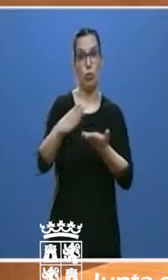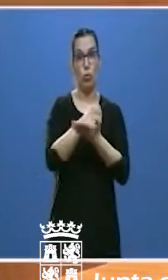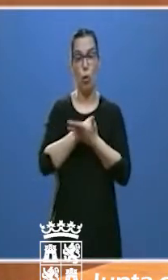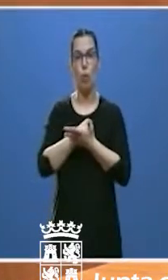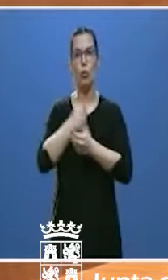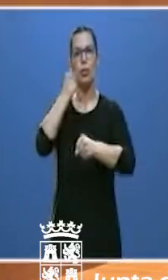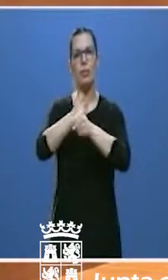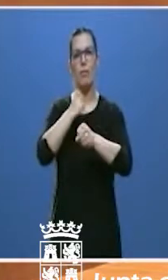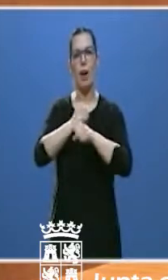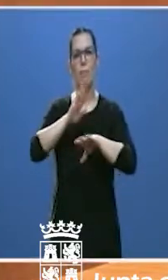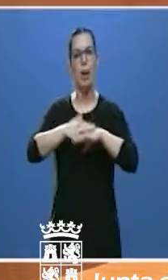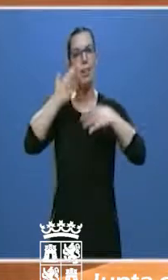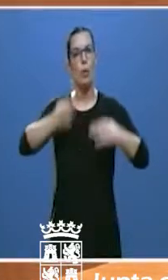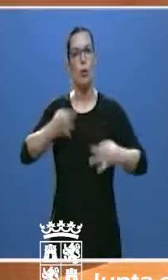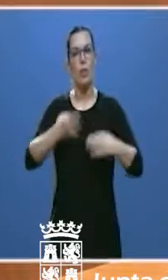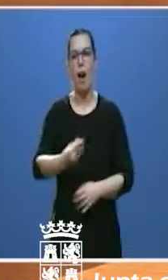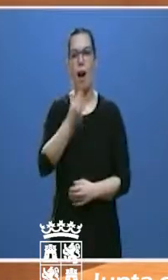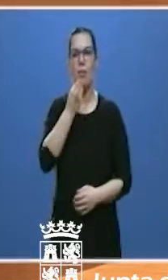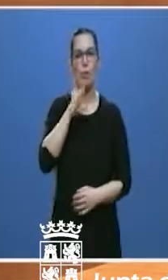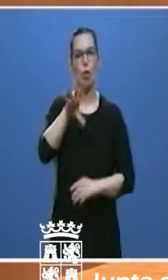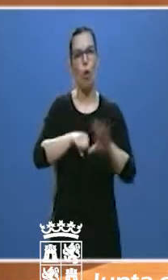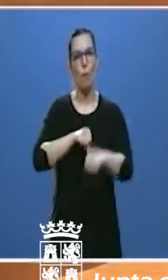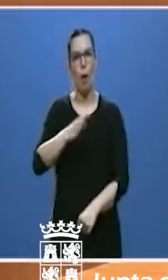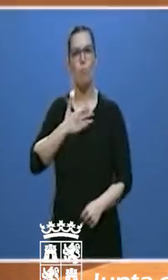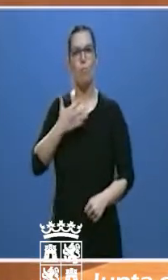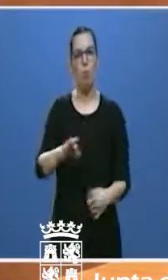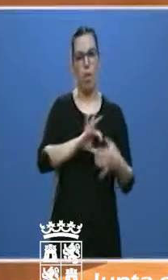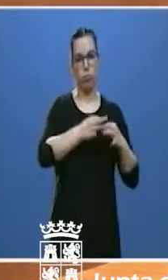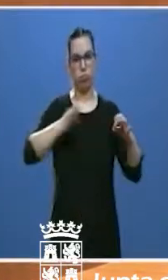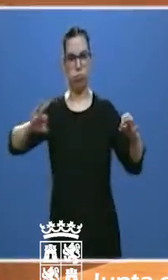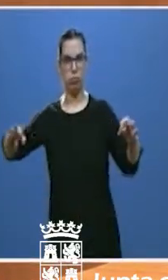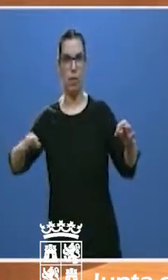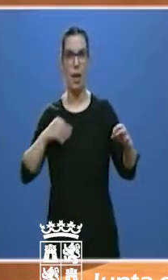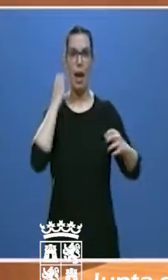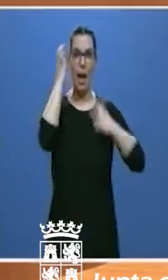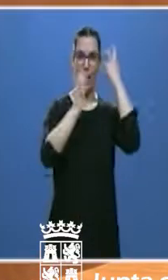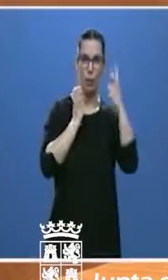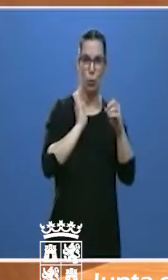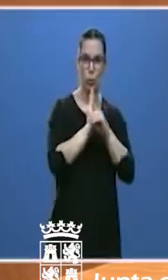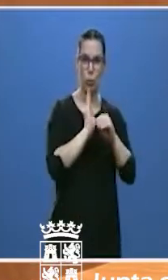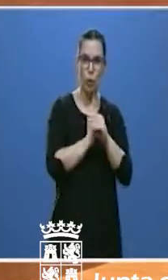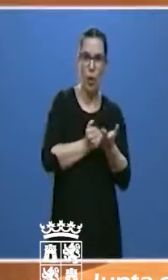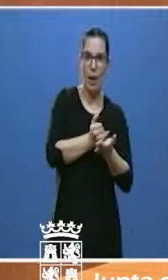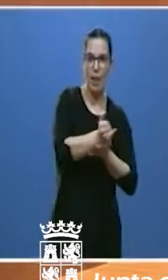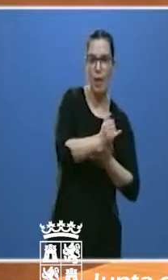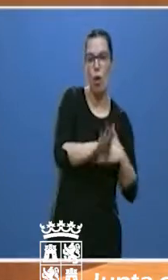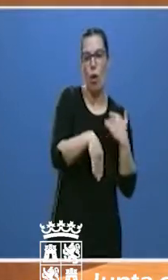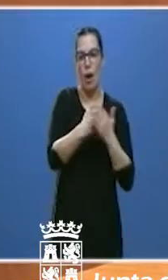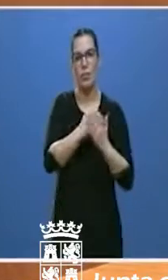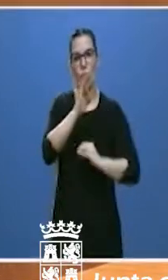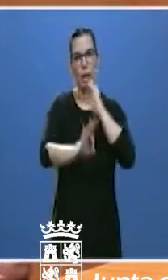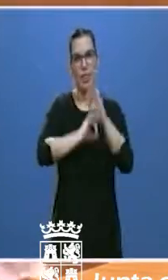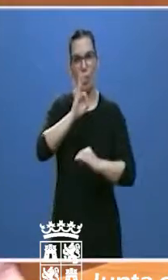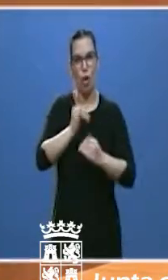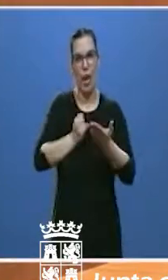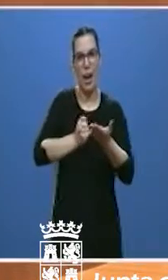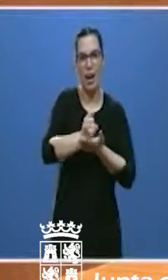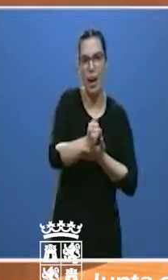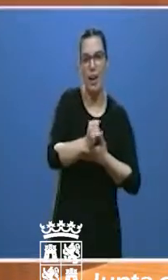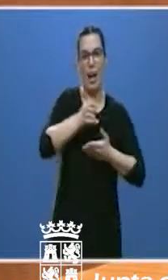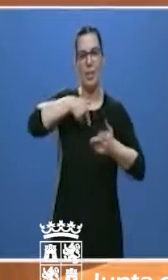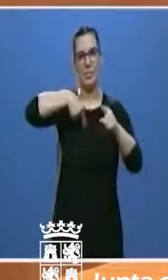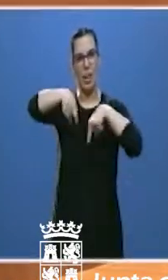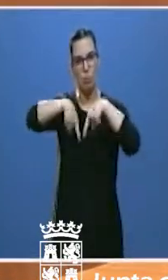alimentaria. Desde los agricultores y ganaderos hasta las organizaciones agrarias. Los transportistas. La